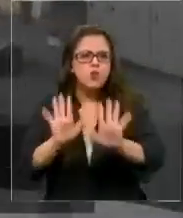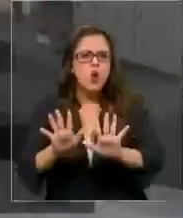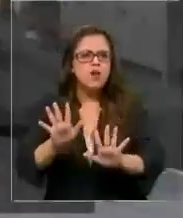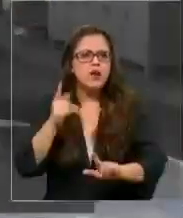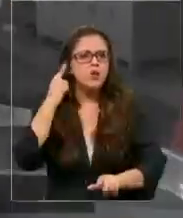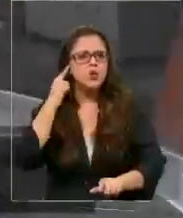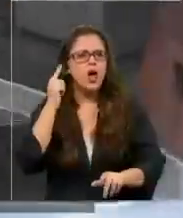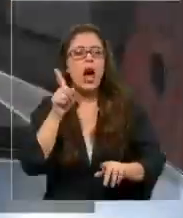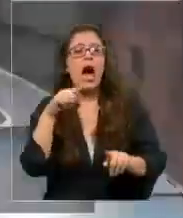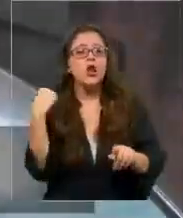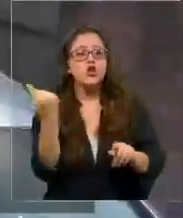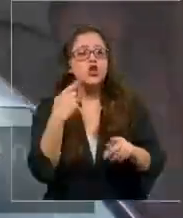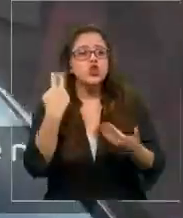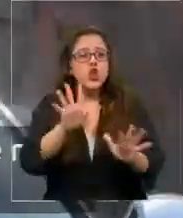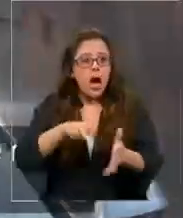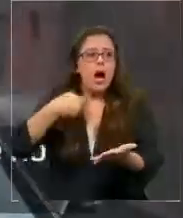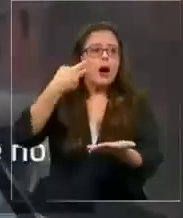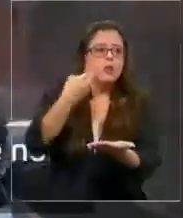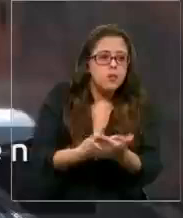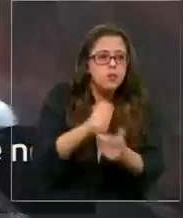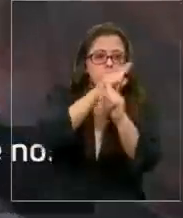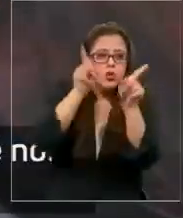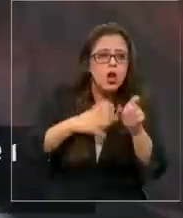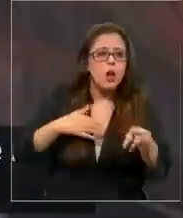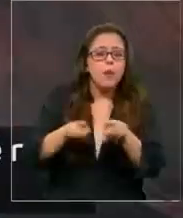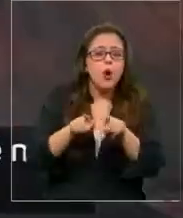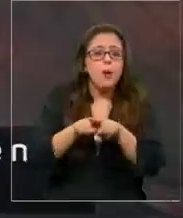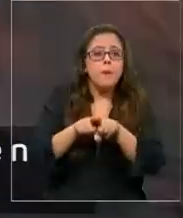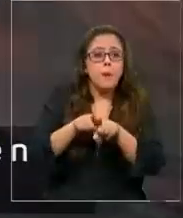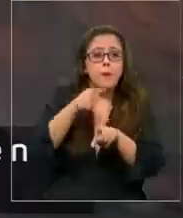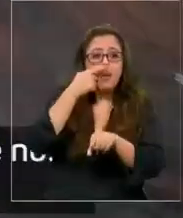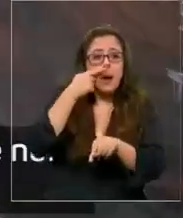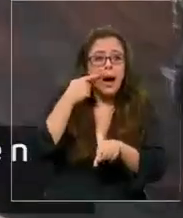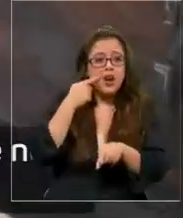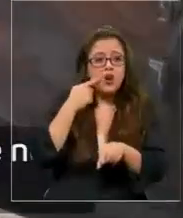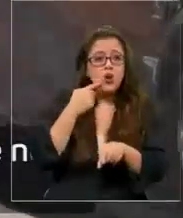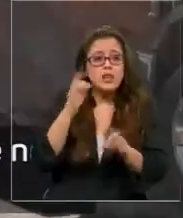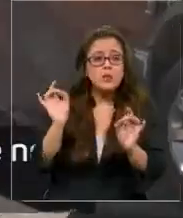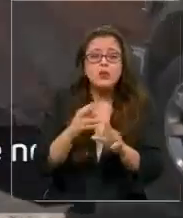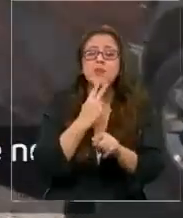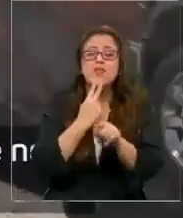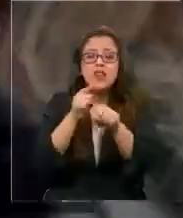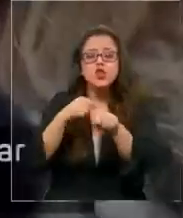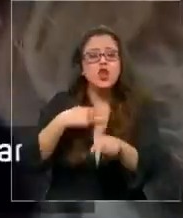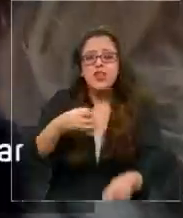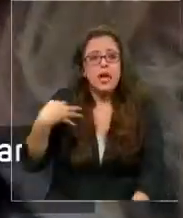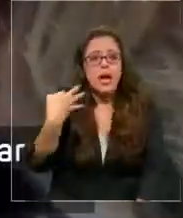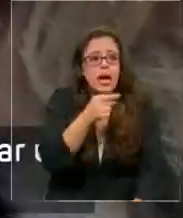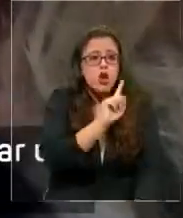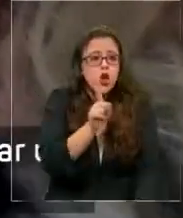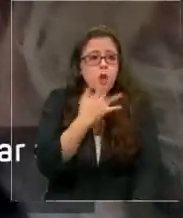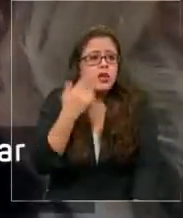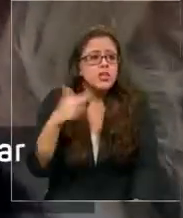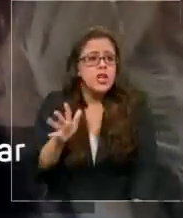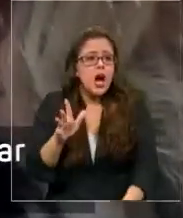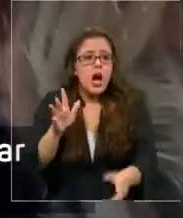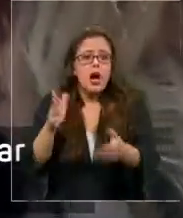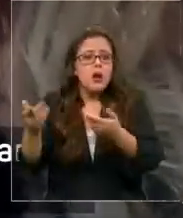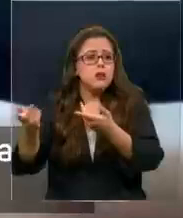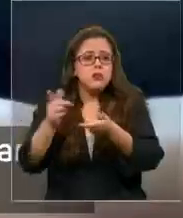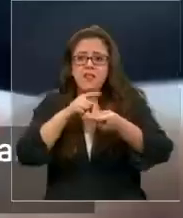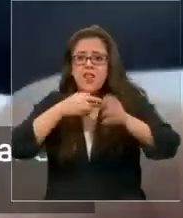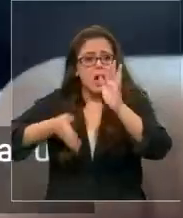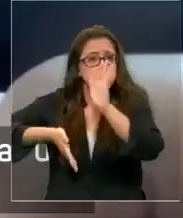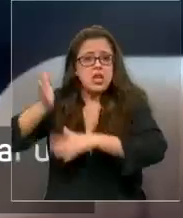Nos tiraron al suelo, me preguntaron por mi hermano, que si vivía ahí, les dije que no, porque él se había cambiado hace